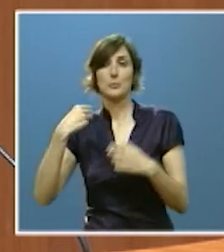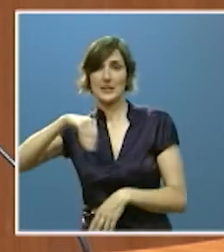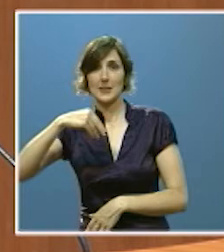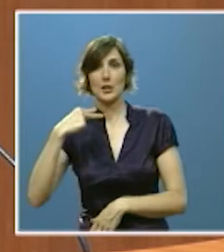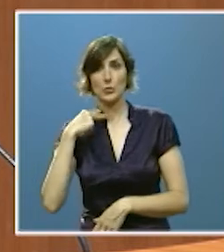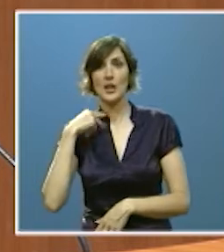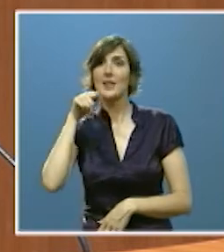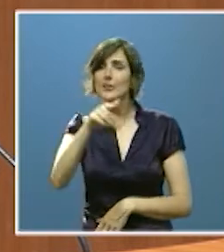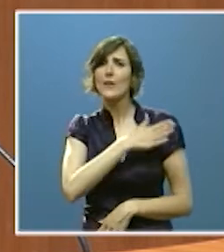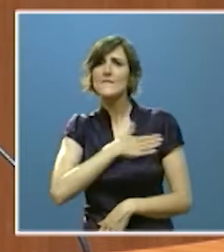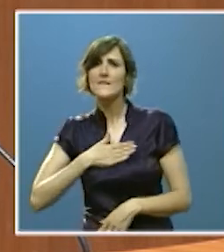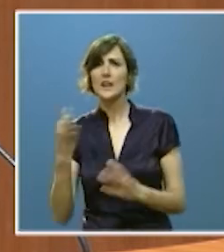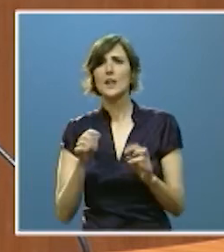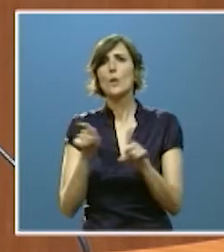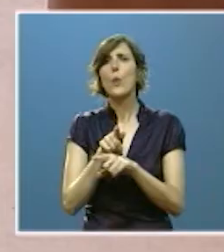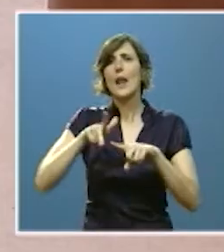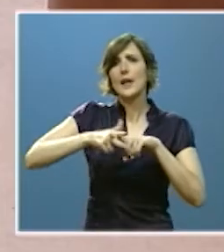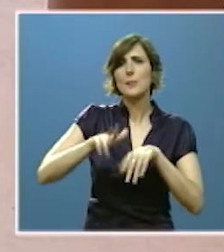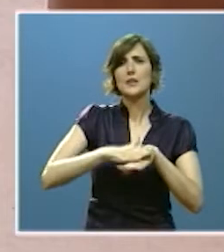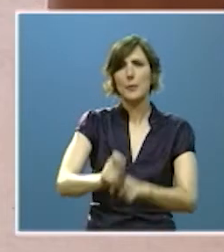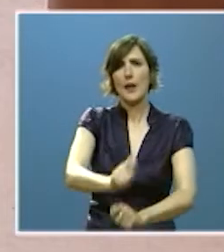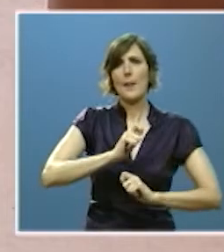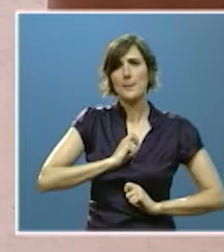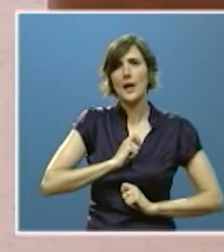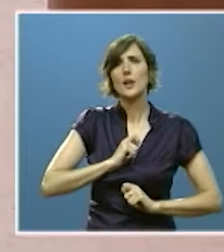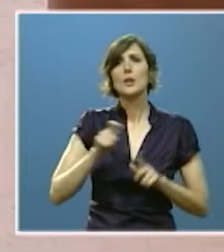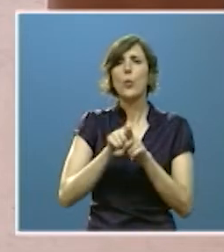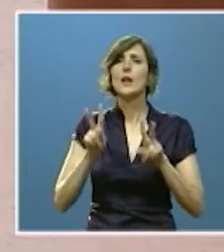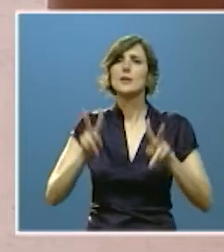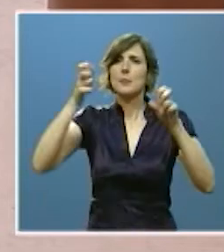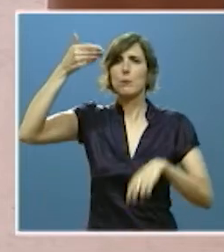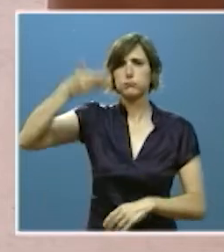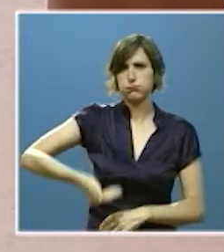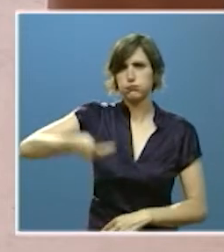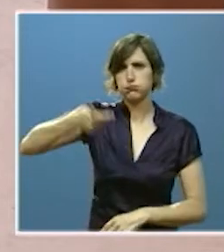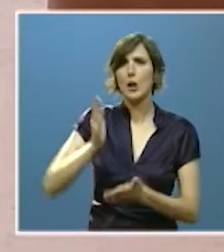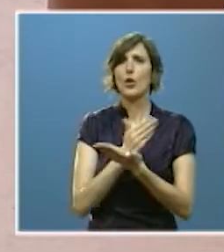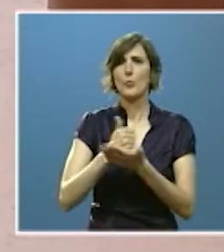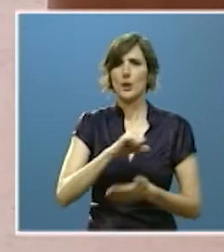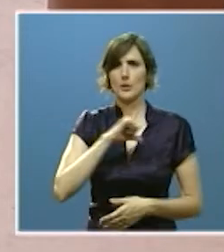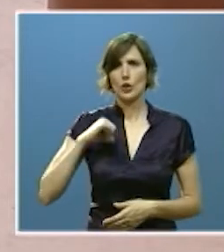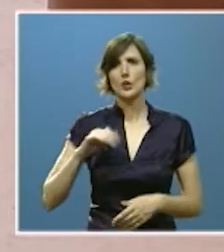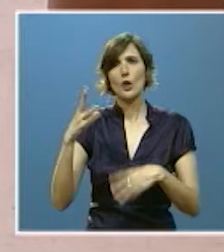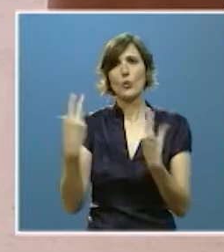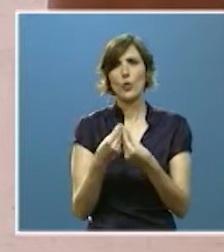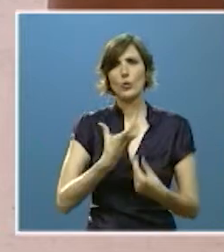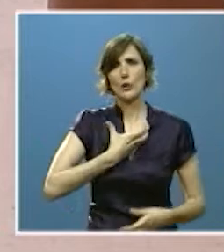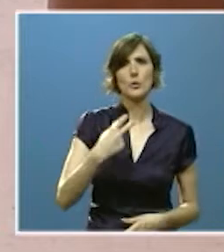ser un instrumento leal y eficaz para abordar grandes asuntos de comunidad con las corporaciones locales